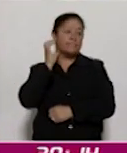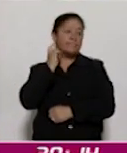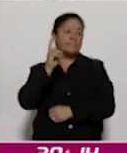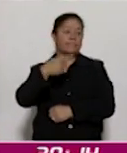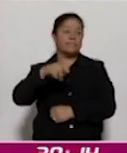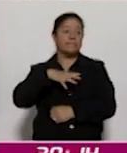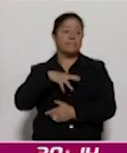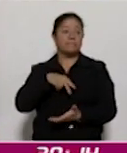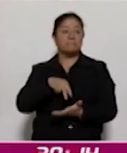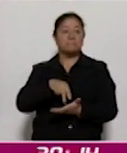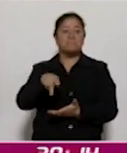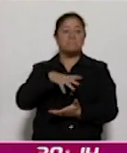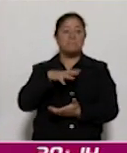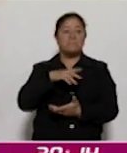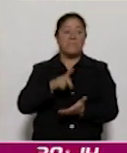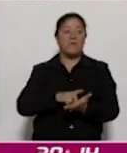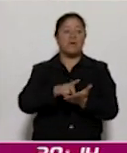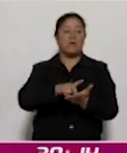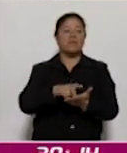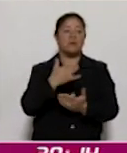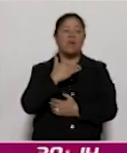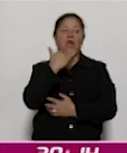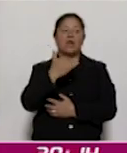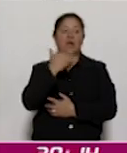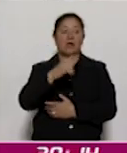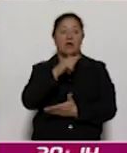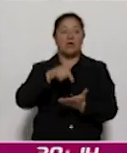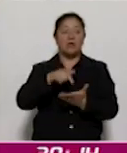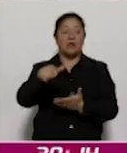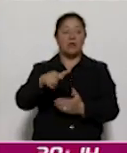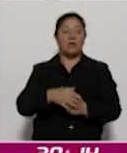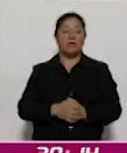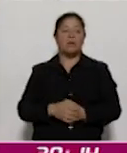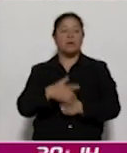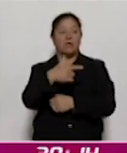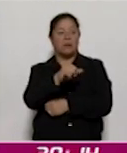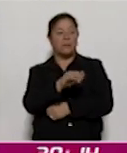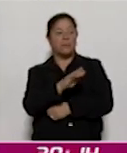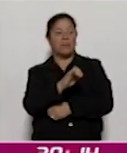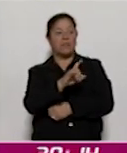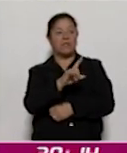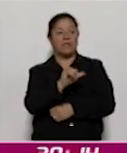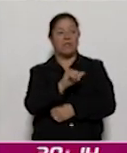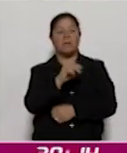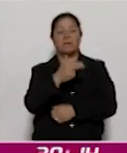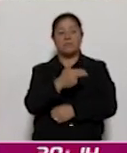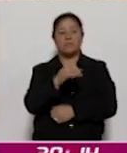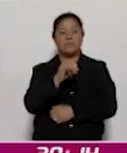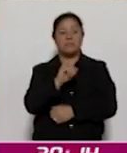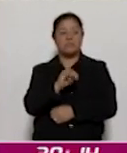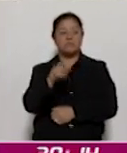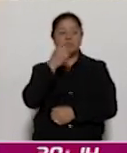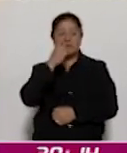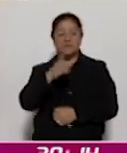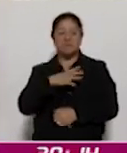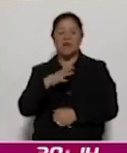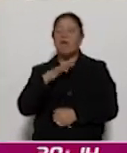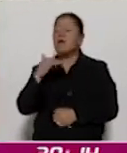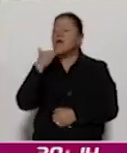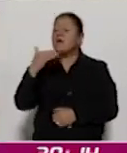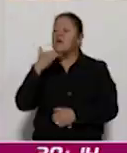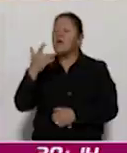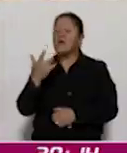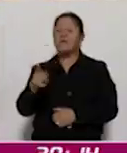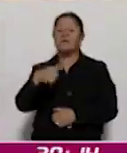a Vivir en un Ambiente Libre de Corrupción. En el evento, la diputada local, Gabriela Hernández Islas, resaltó cómo la corrupción y la impunidad están estrechamente